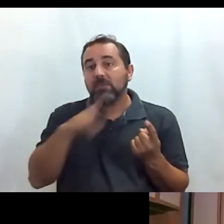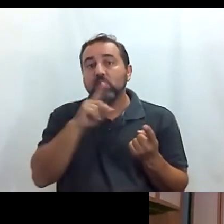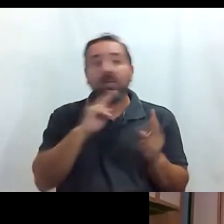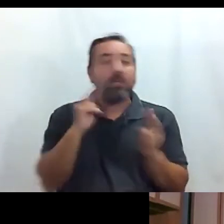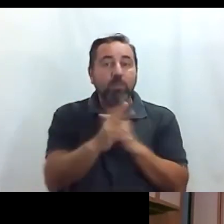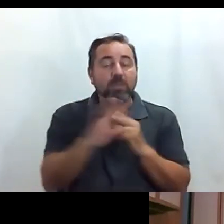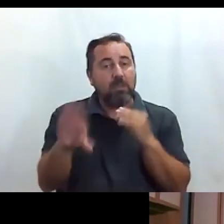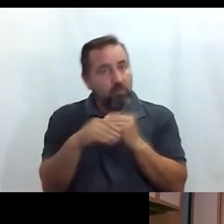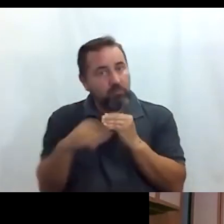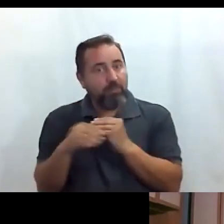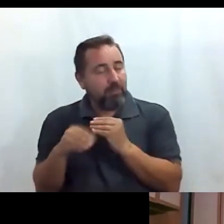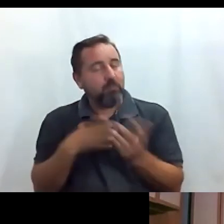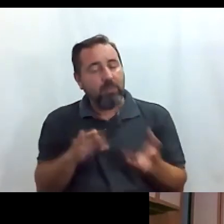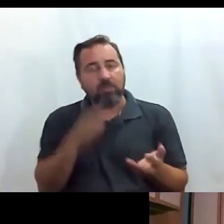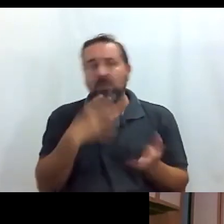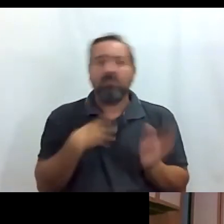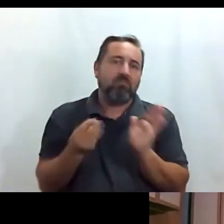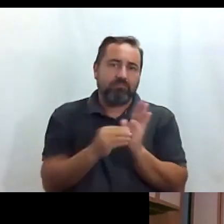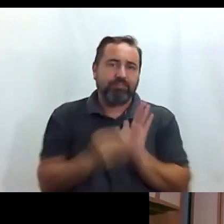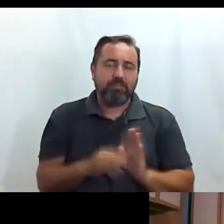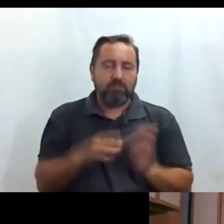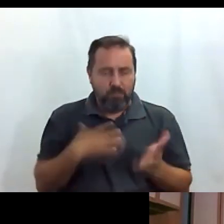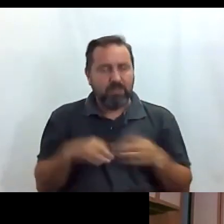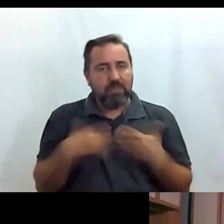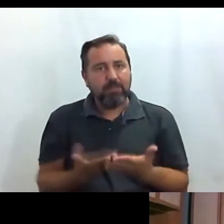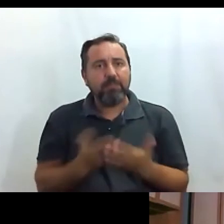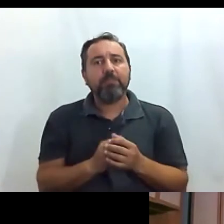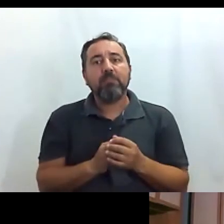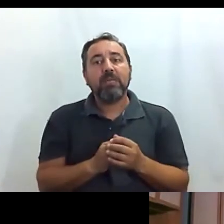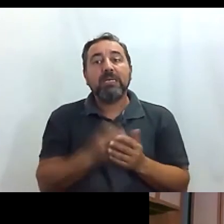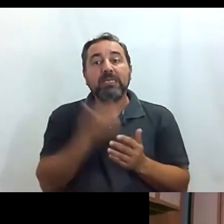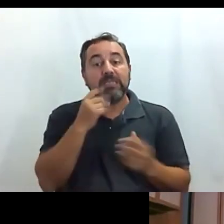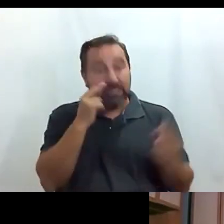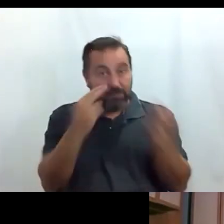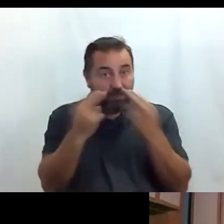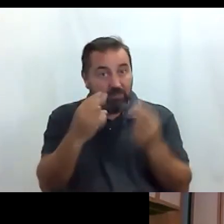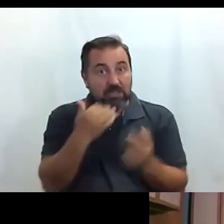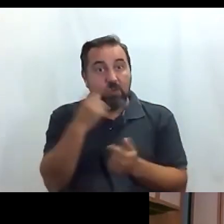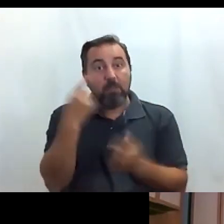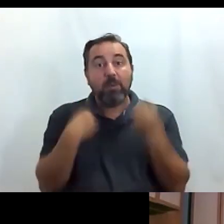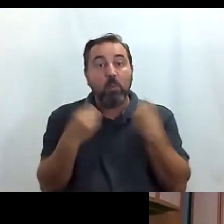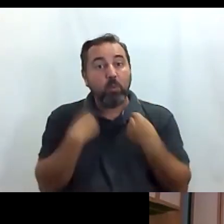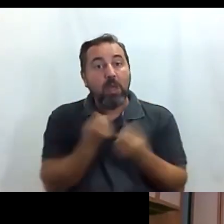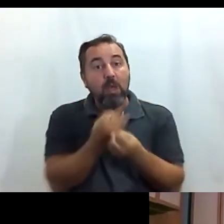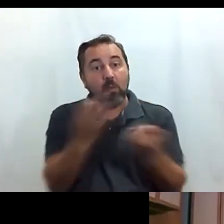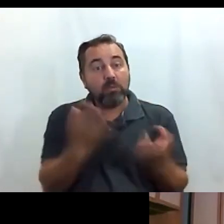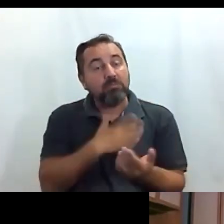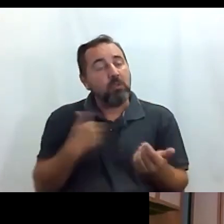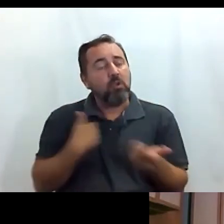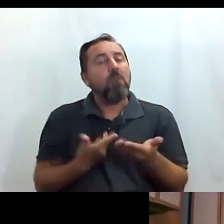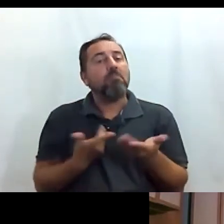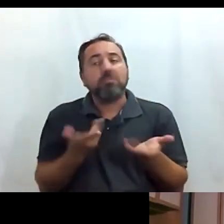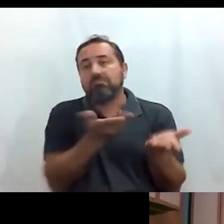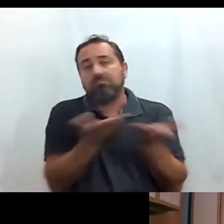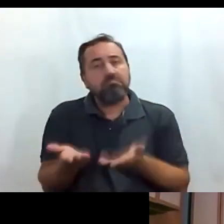podéis también complementar su respuesta y también si los espectadores tienen alguna pregunta os invito a que las